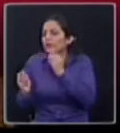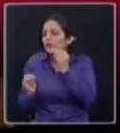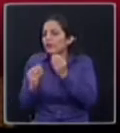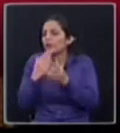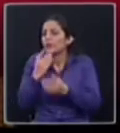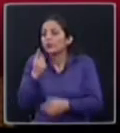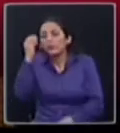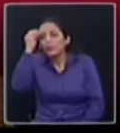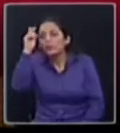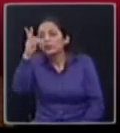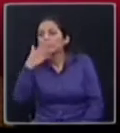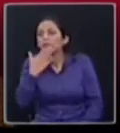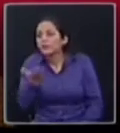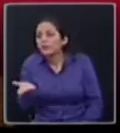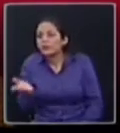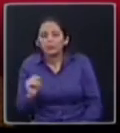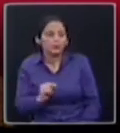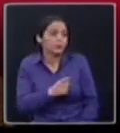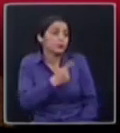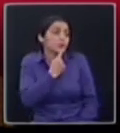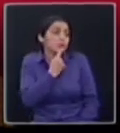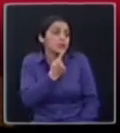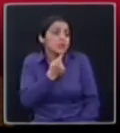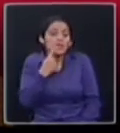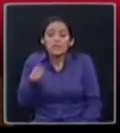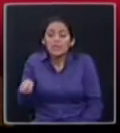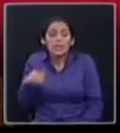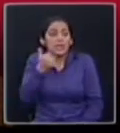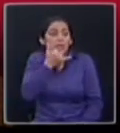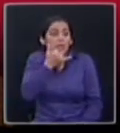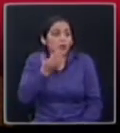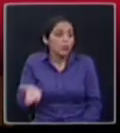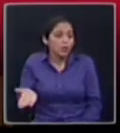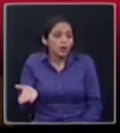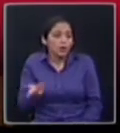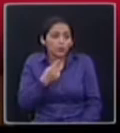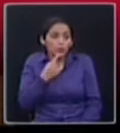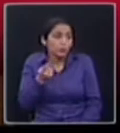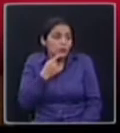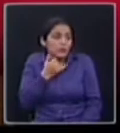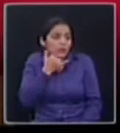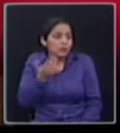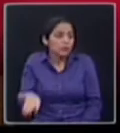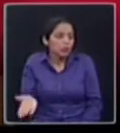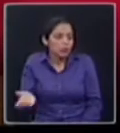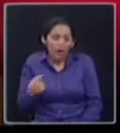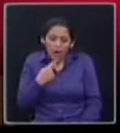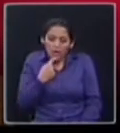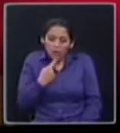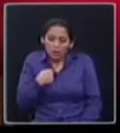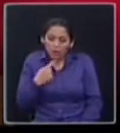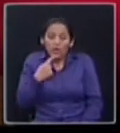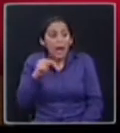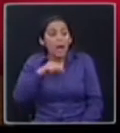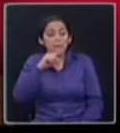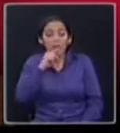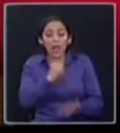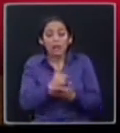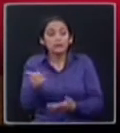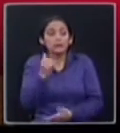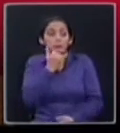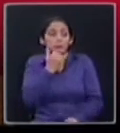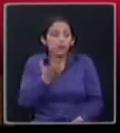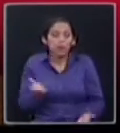Y hace opinión diciendo que hubo una equivocación. Le estoy preguntando a usted si usted considera supuesta